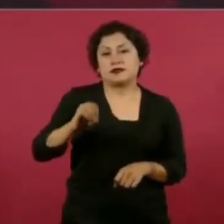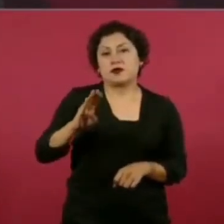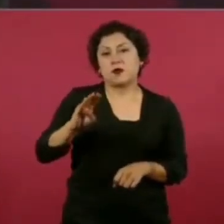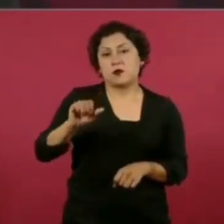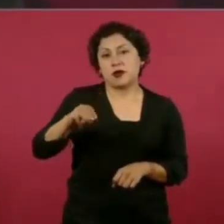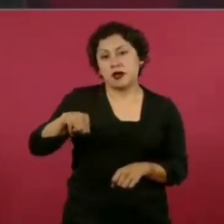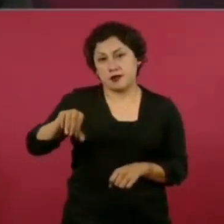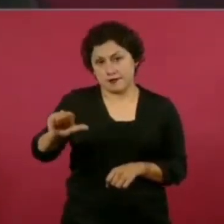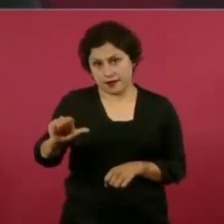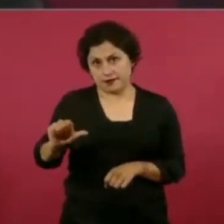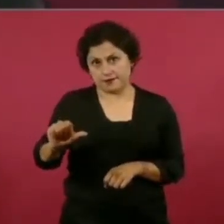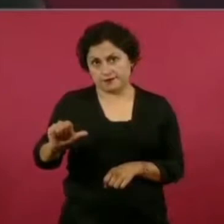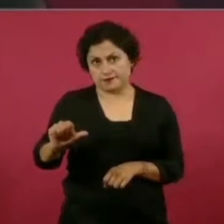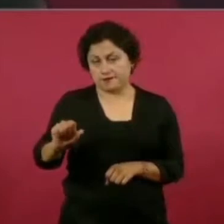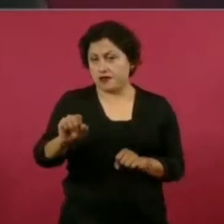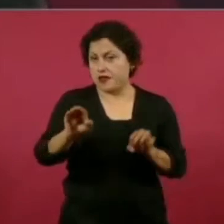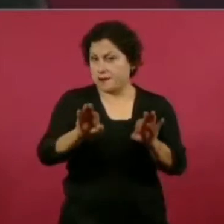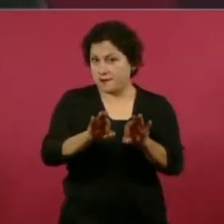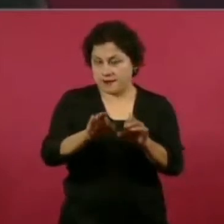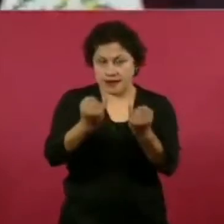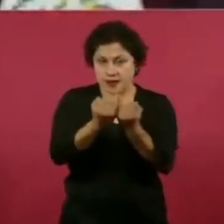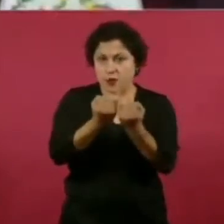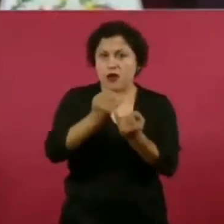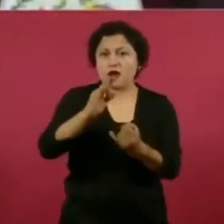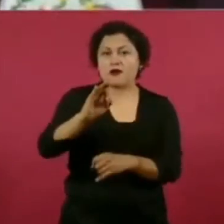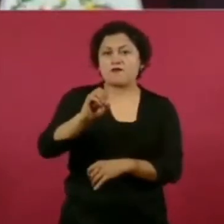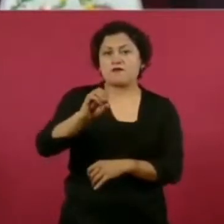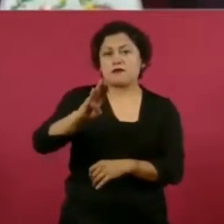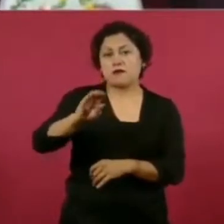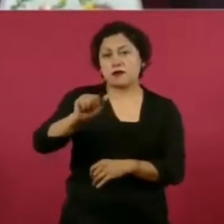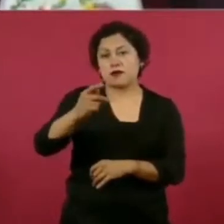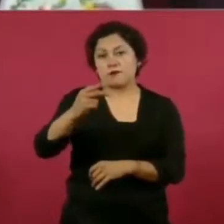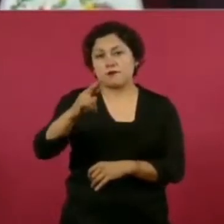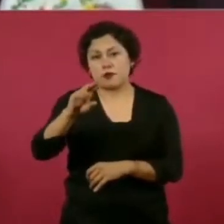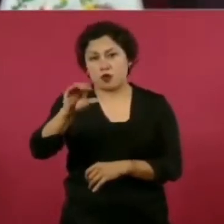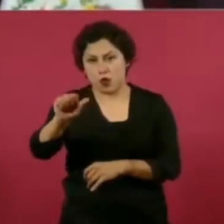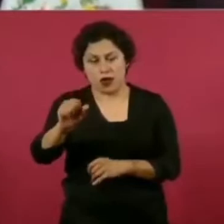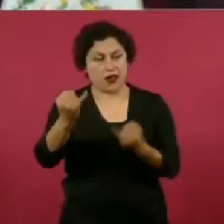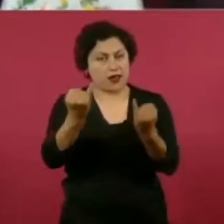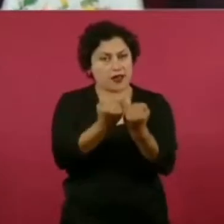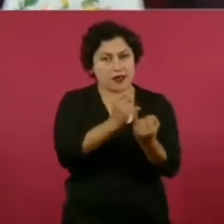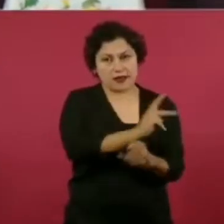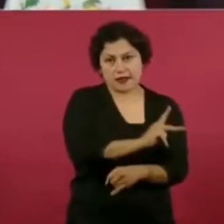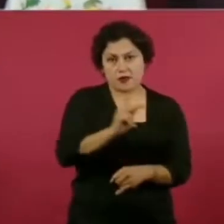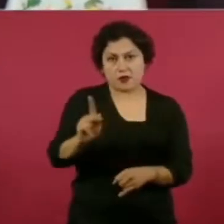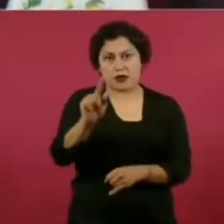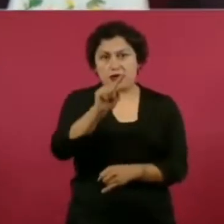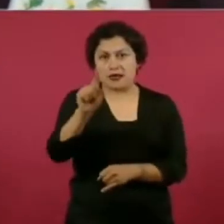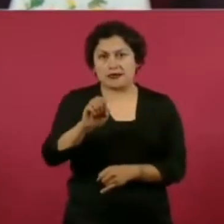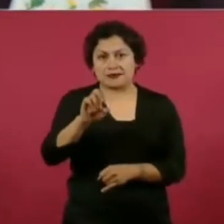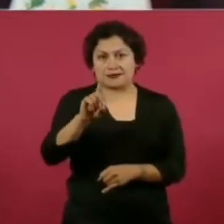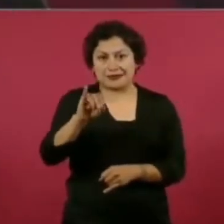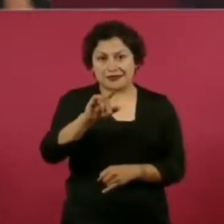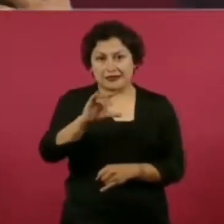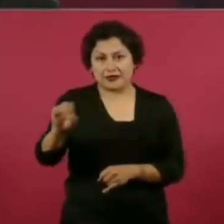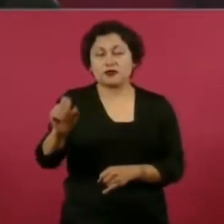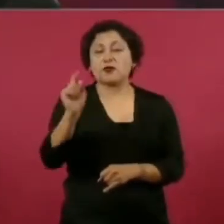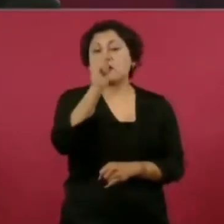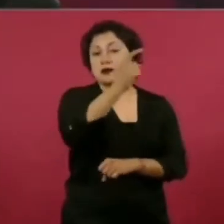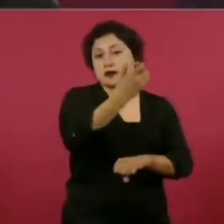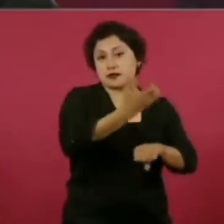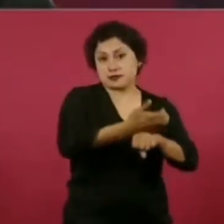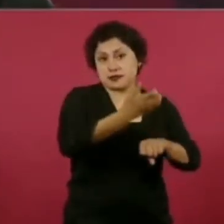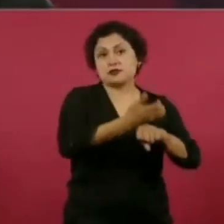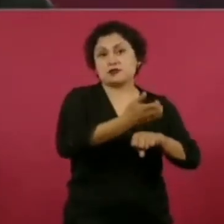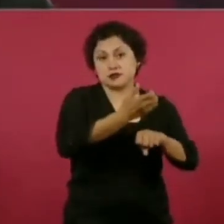de Cedillo, Obama rescata banqueros, pero se queda con acciones de